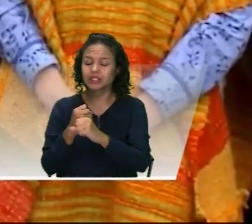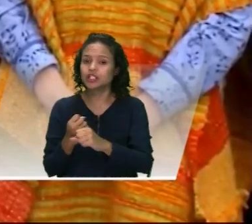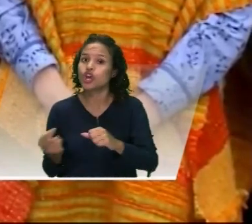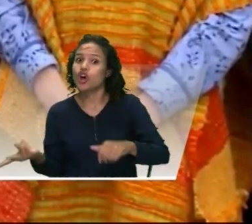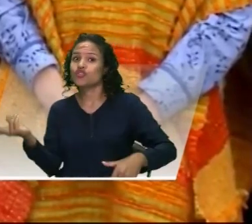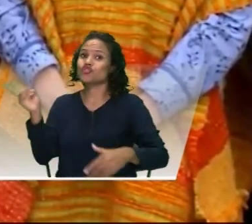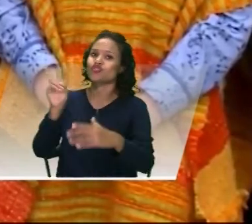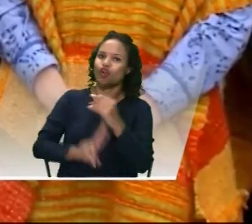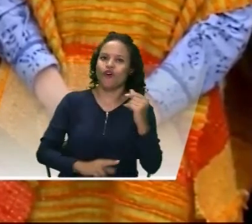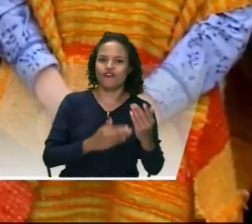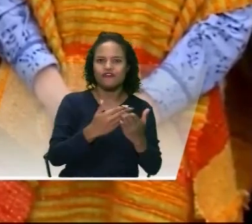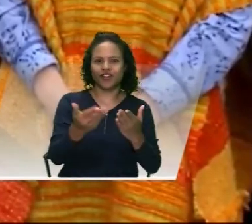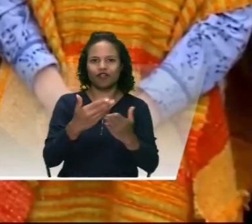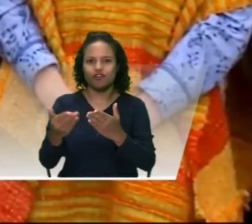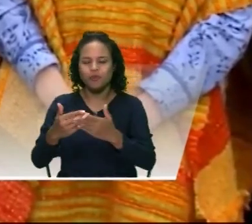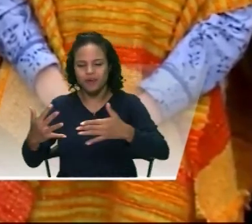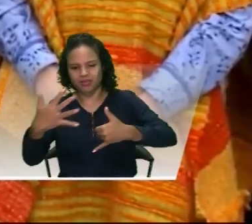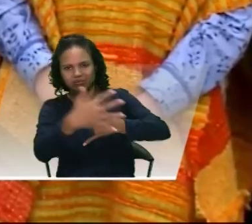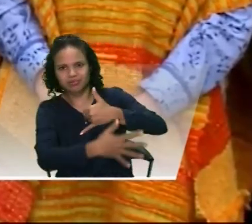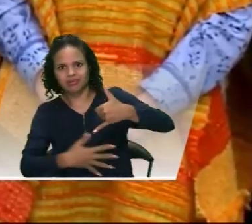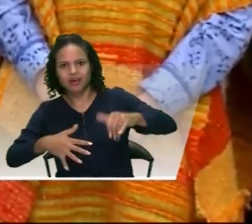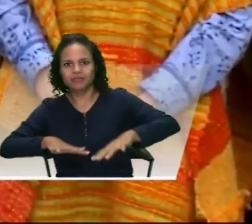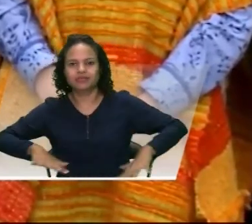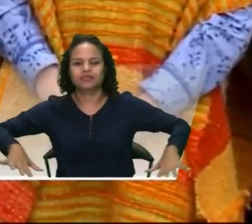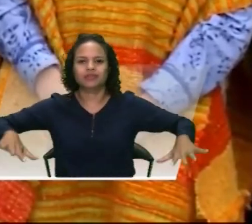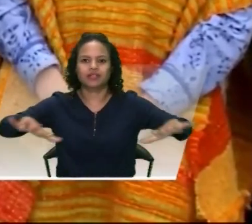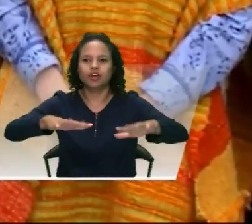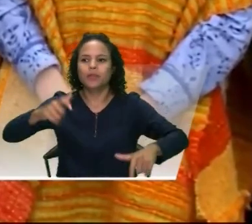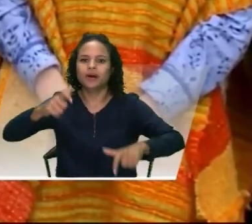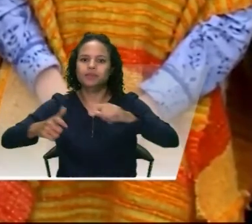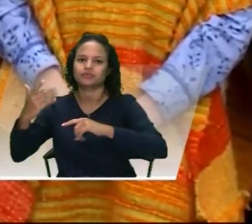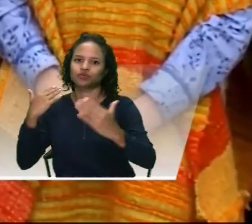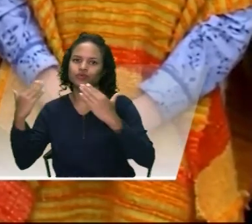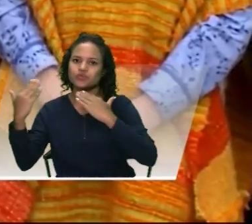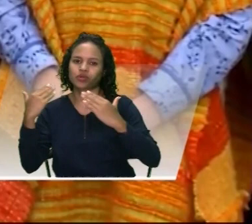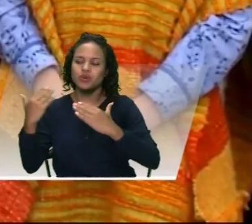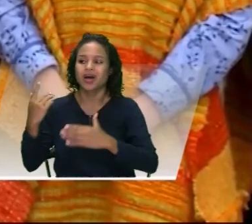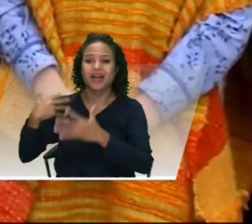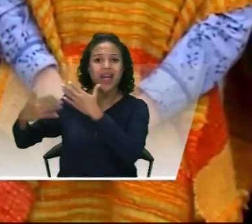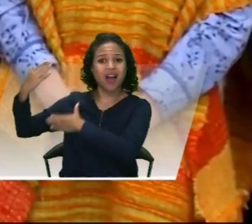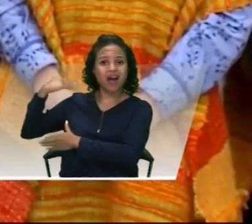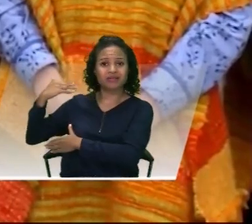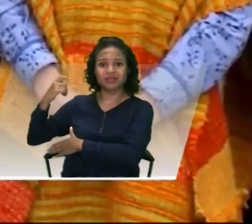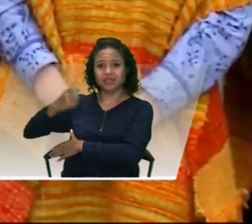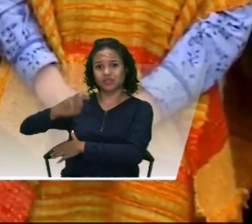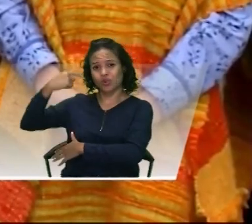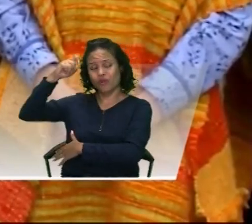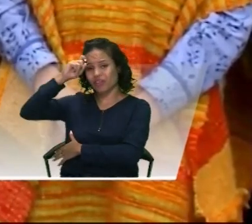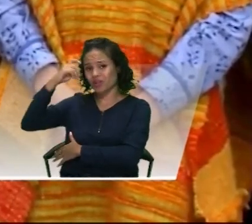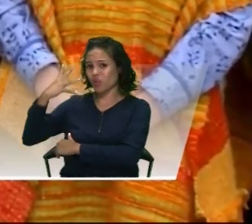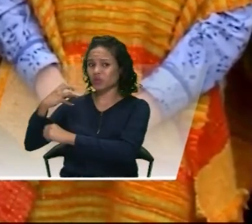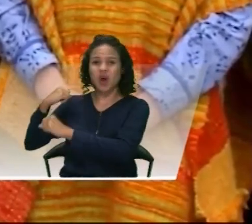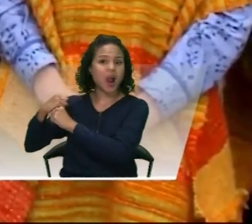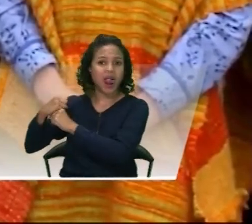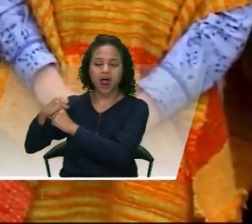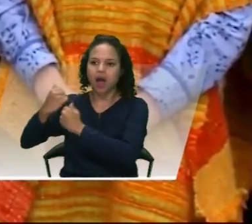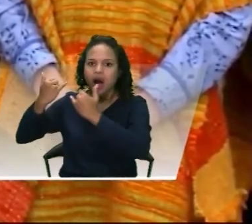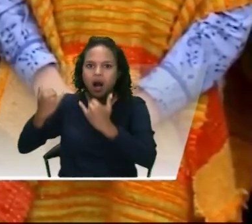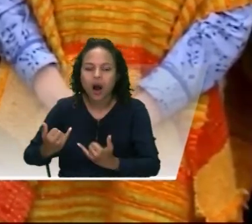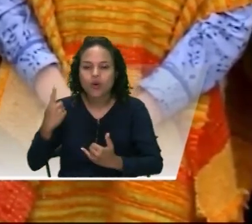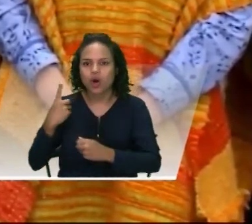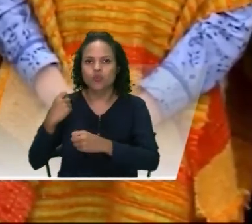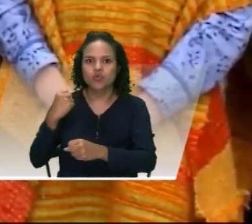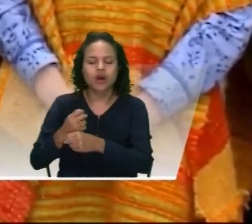que el gobierno anterior adquirió en cuatro años y ya se avizoran resultados en la reindustrialización,